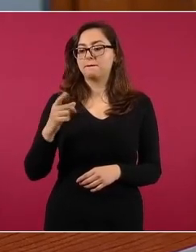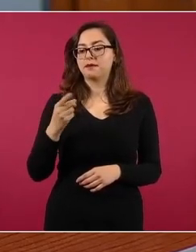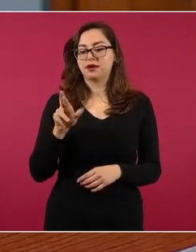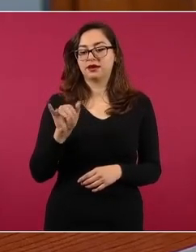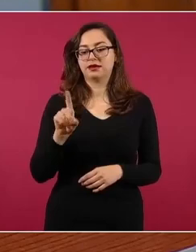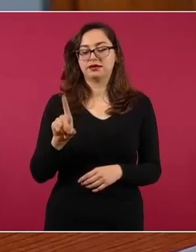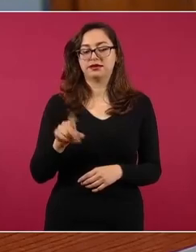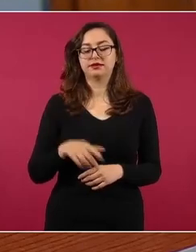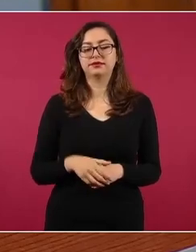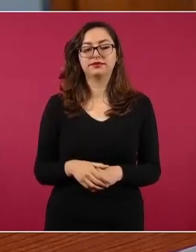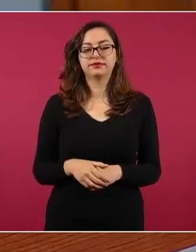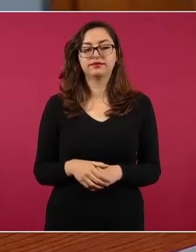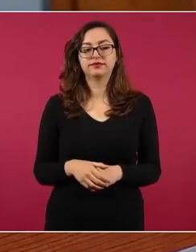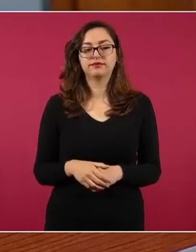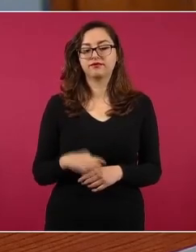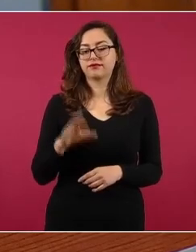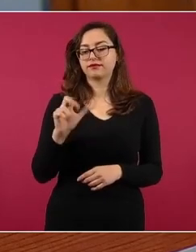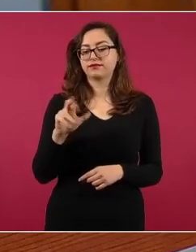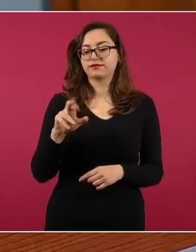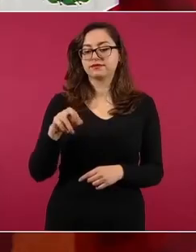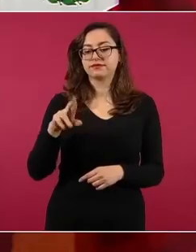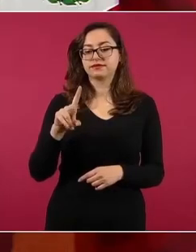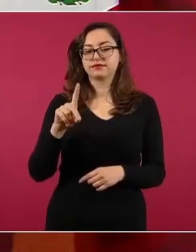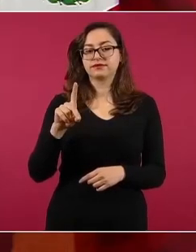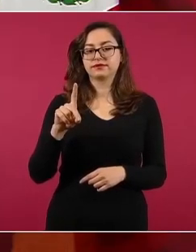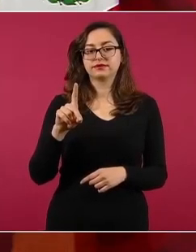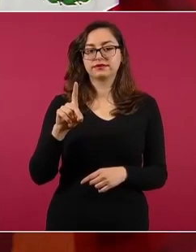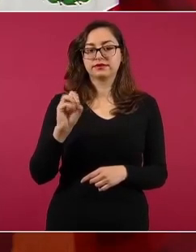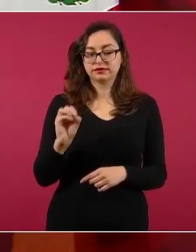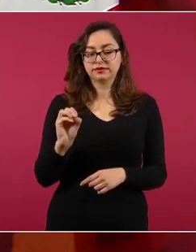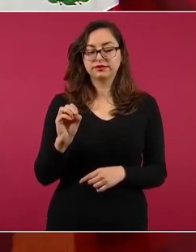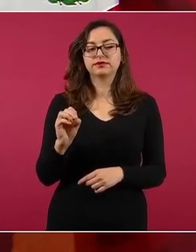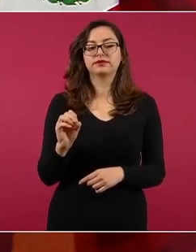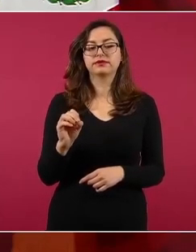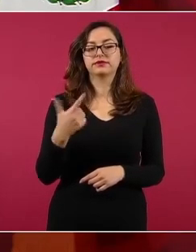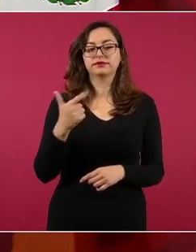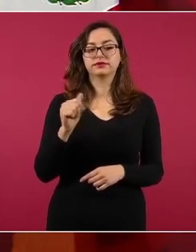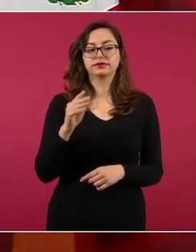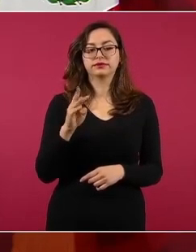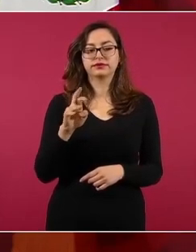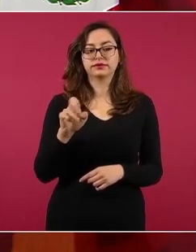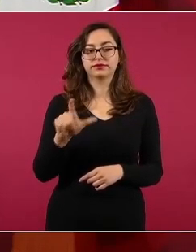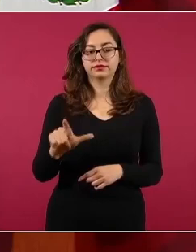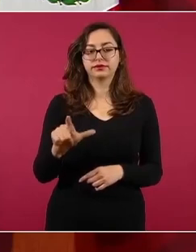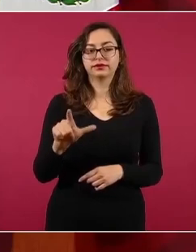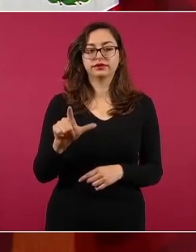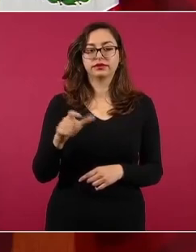Fernando Canales Clarón, Gabriel Cuadri,